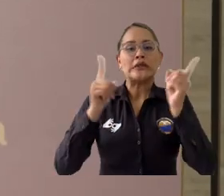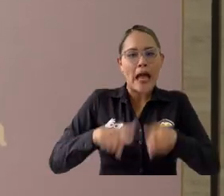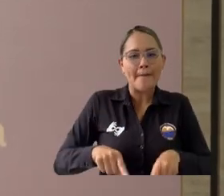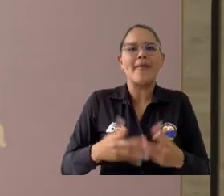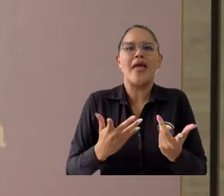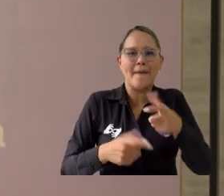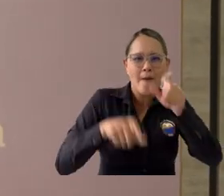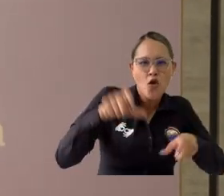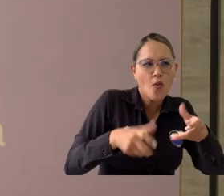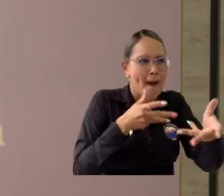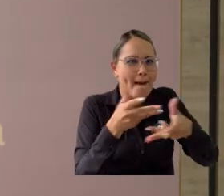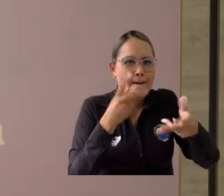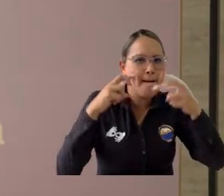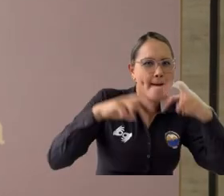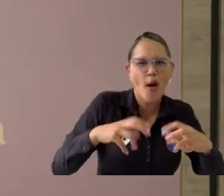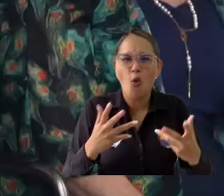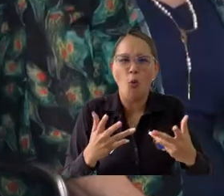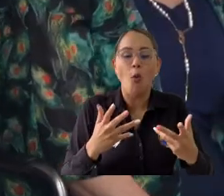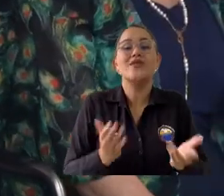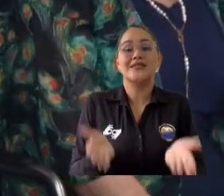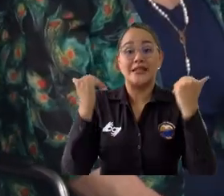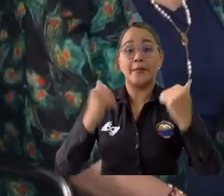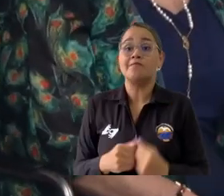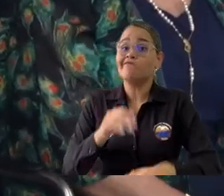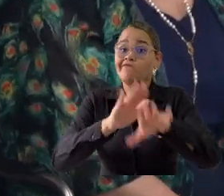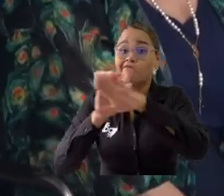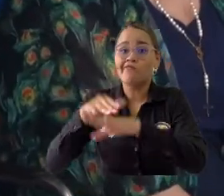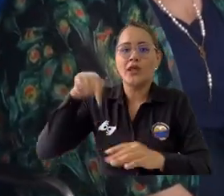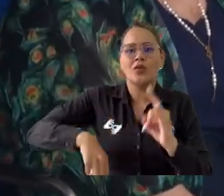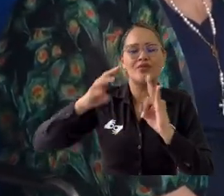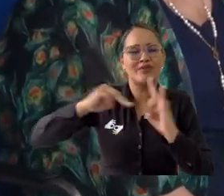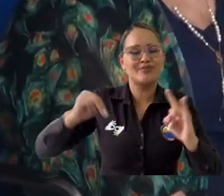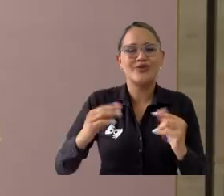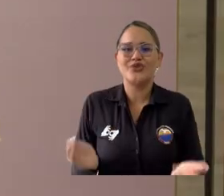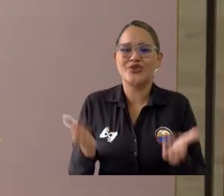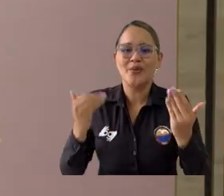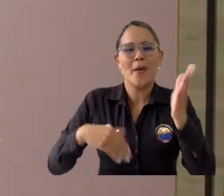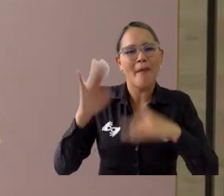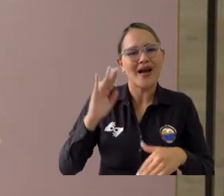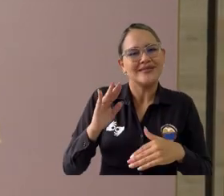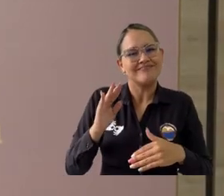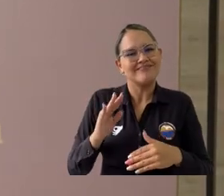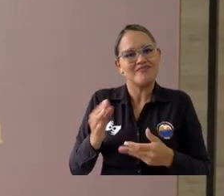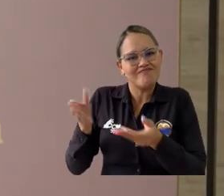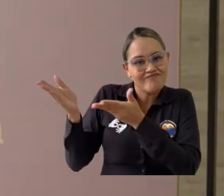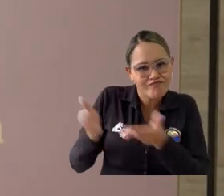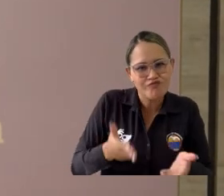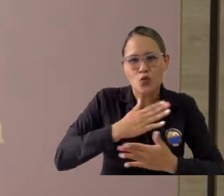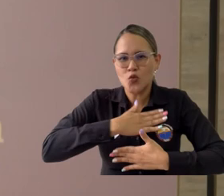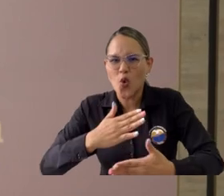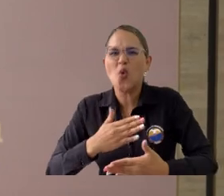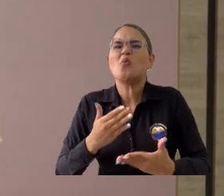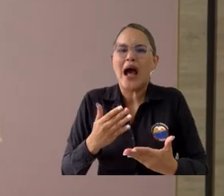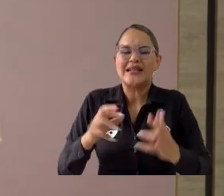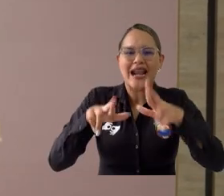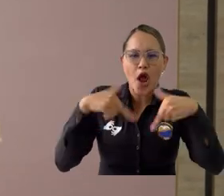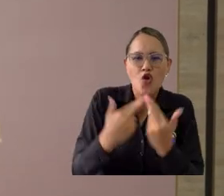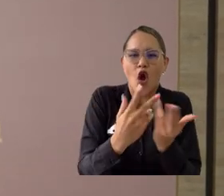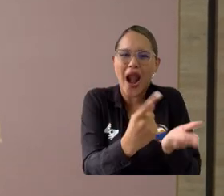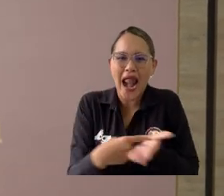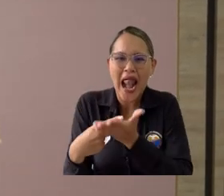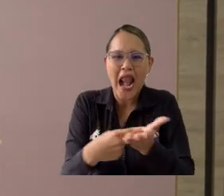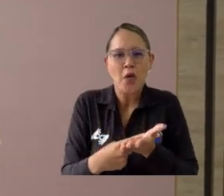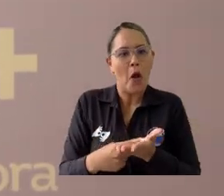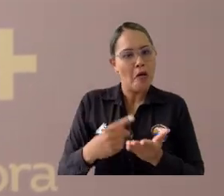se ha comportado como un muy buen anfitrión y nos ha dado todas las condiciones para que las discusiones y las reuniones se hagan de una